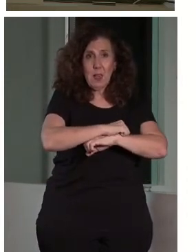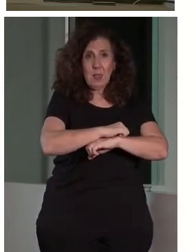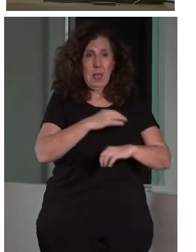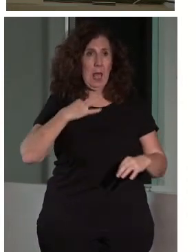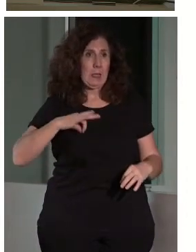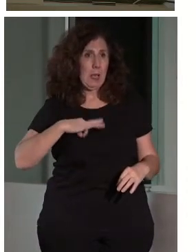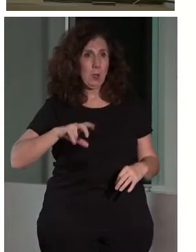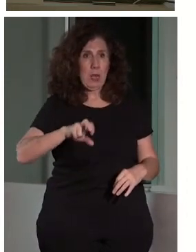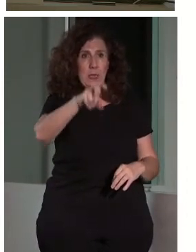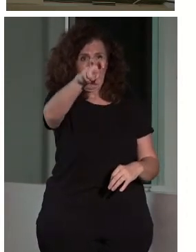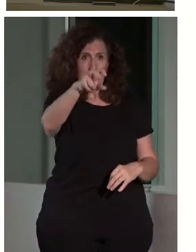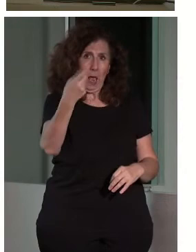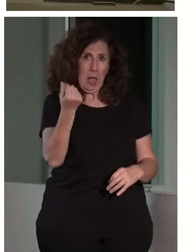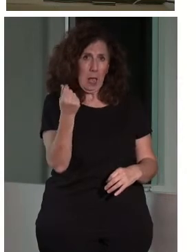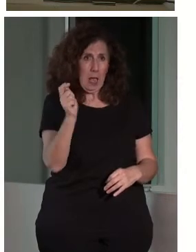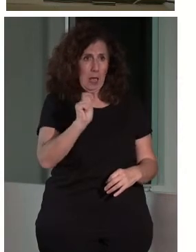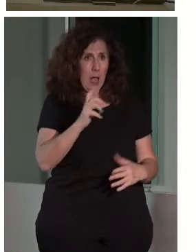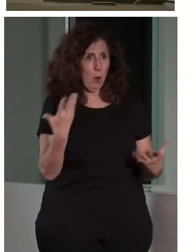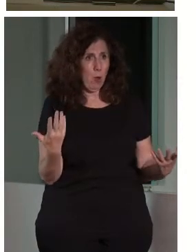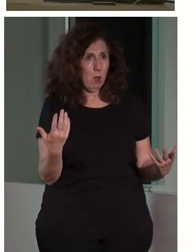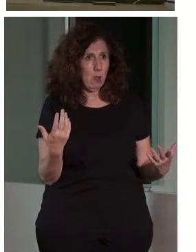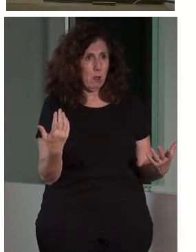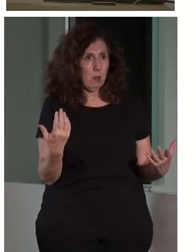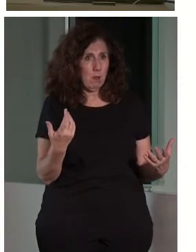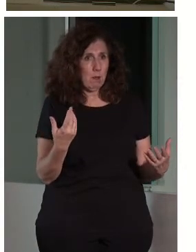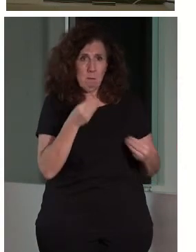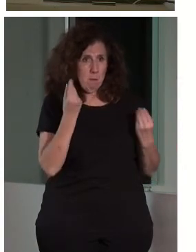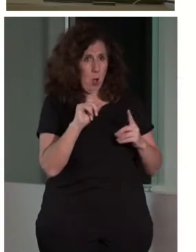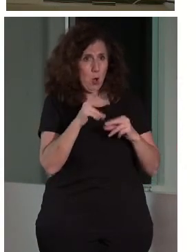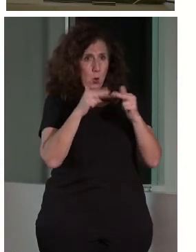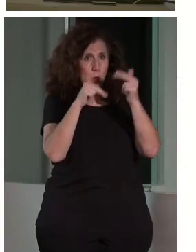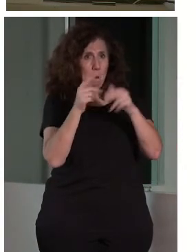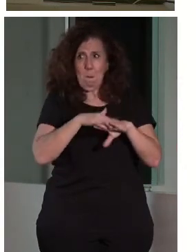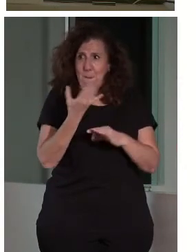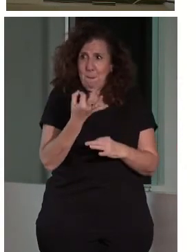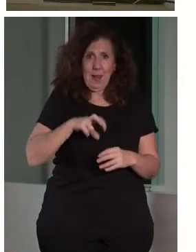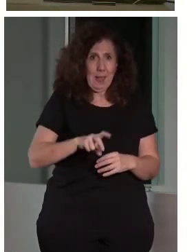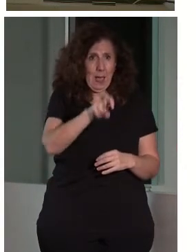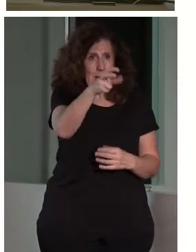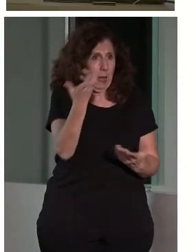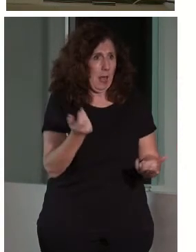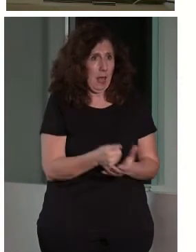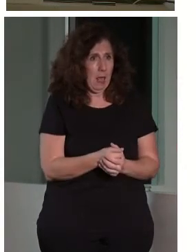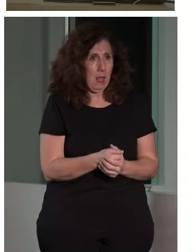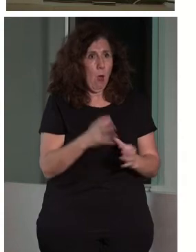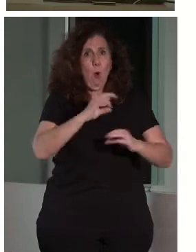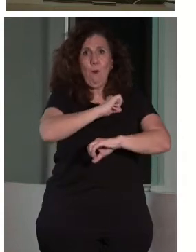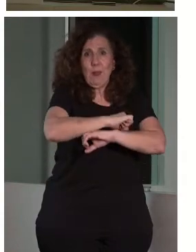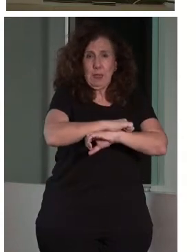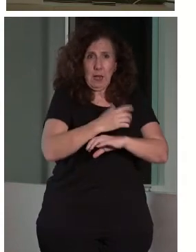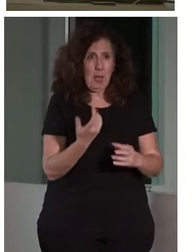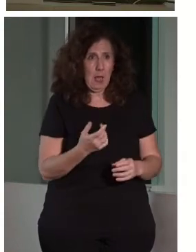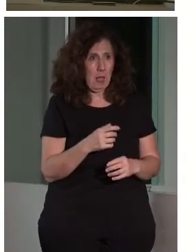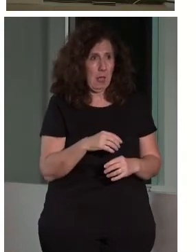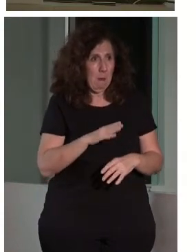escaleras? Pues no las pongamos. Es que sale más caro. ¿A quién se le ocurre poner escaleras o ventanas? ¿Qué necesidad